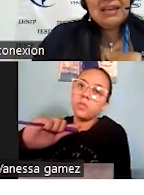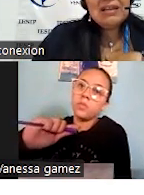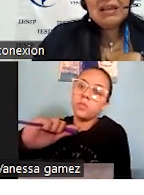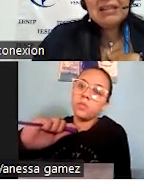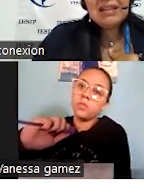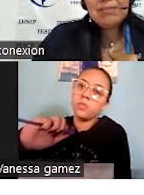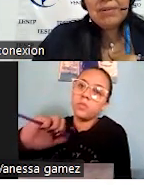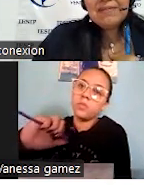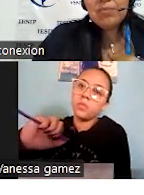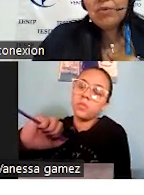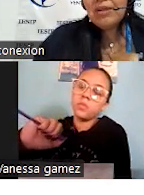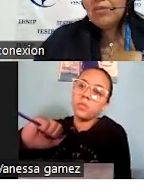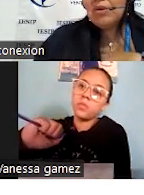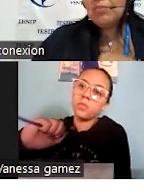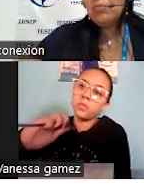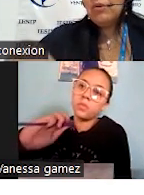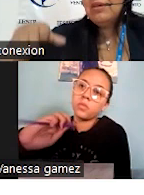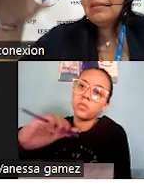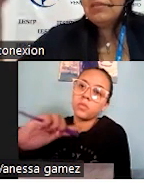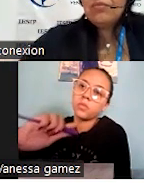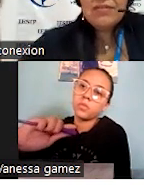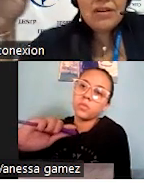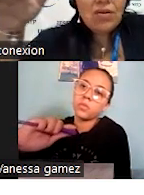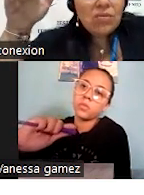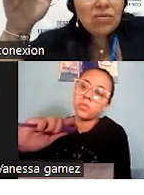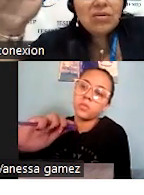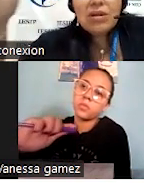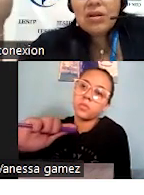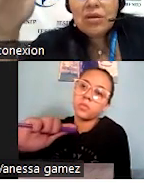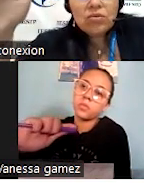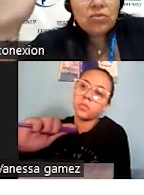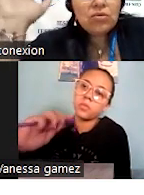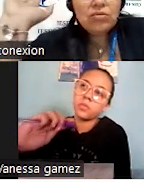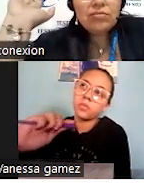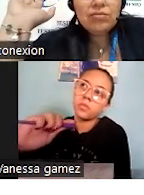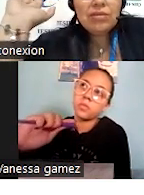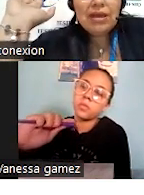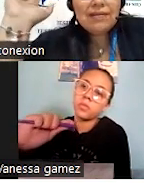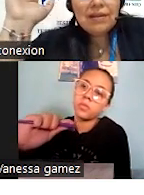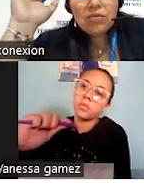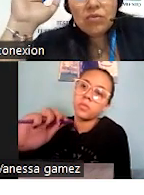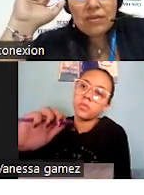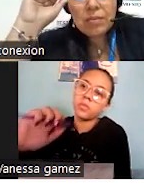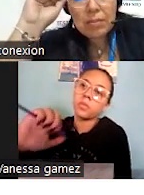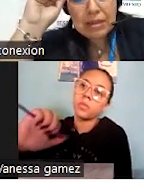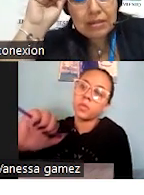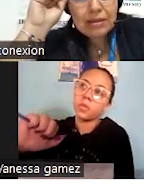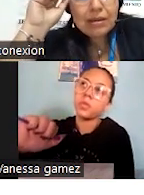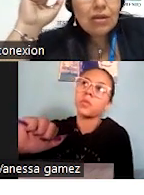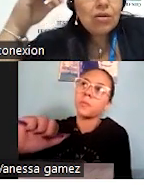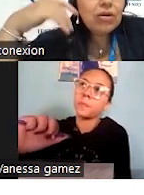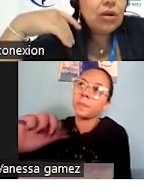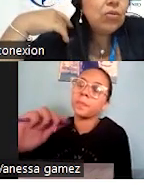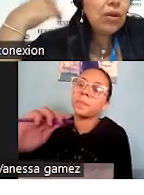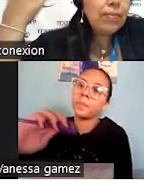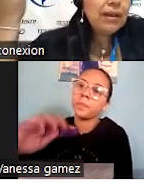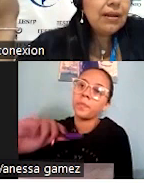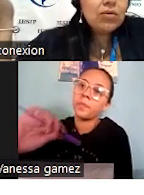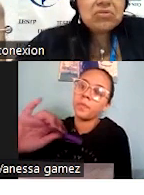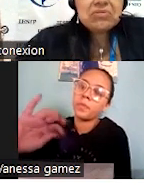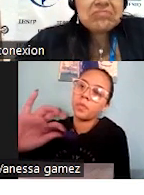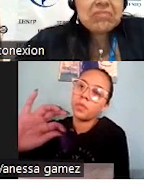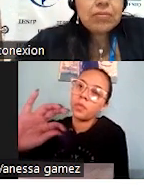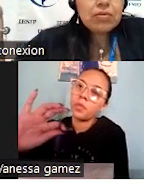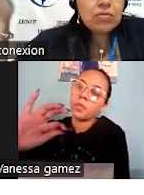Y la empresa puede satisfacer a uno y al otro no. Y así sucesivamente. Lo que uno